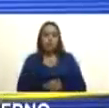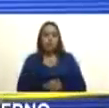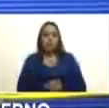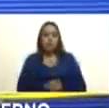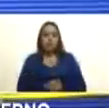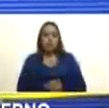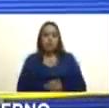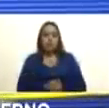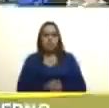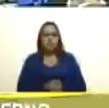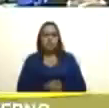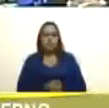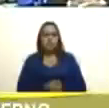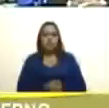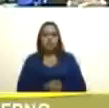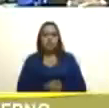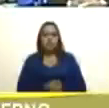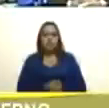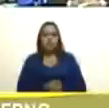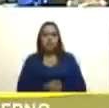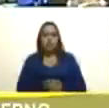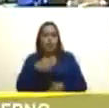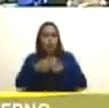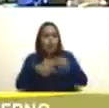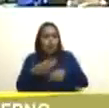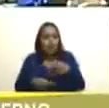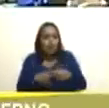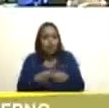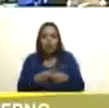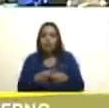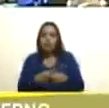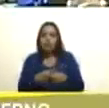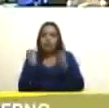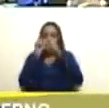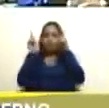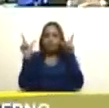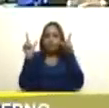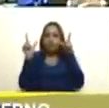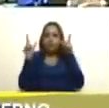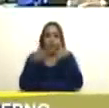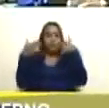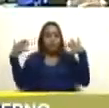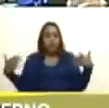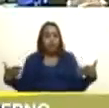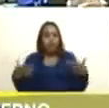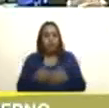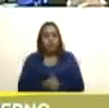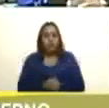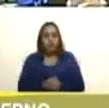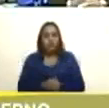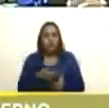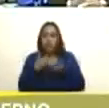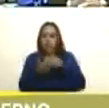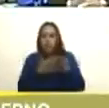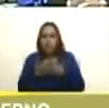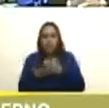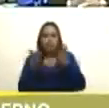un impacto tremendo gigantesco más allá de cifras